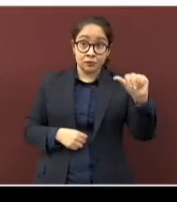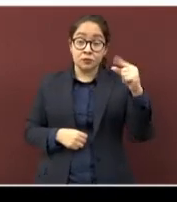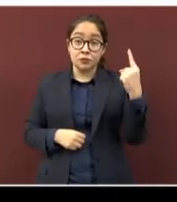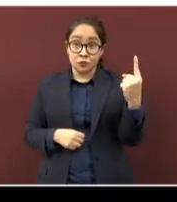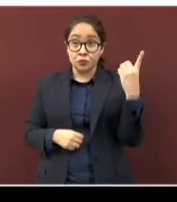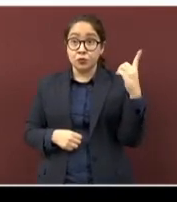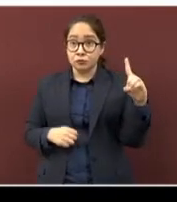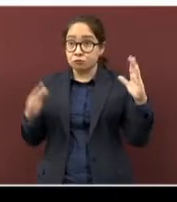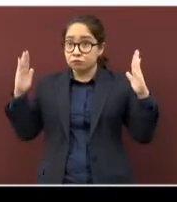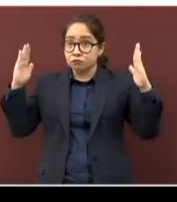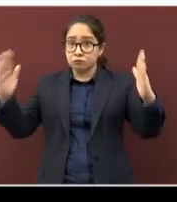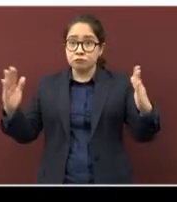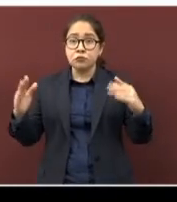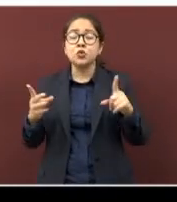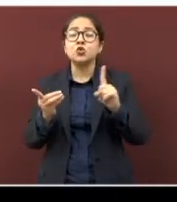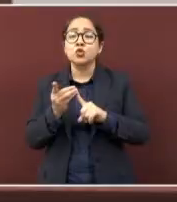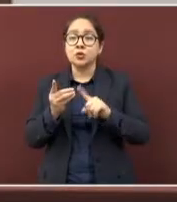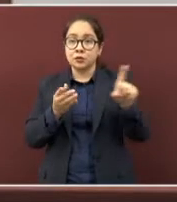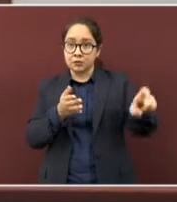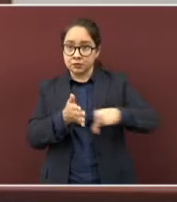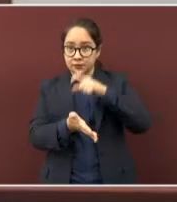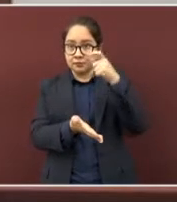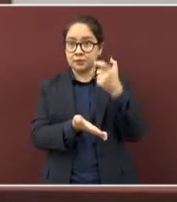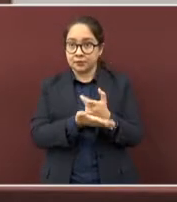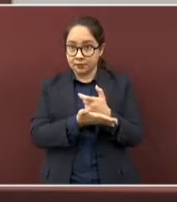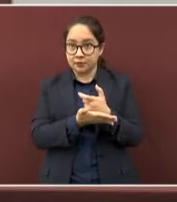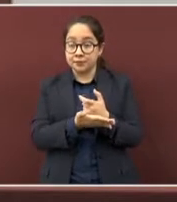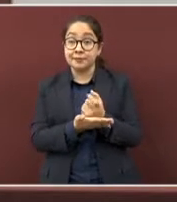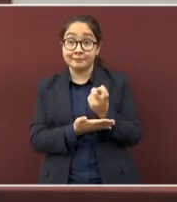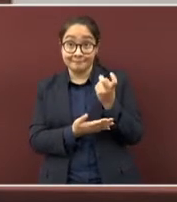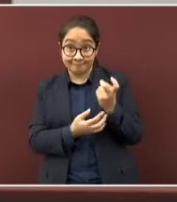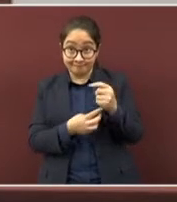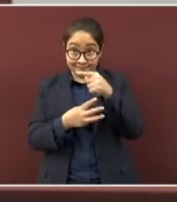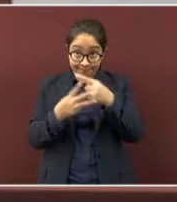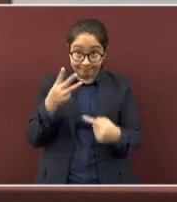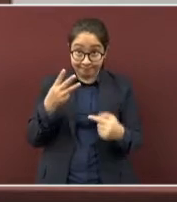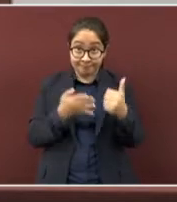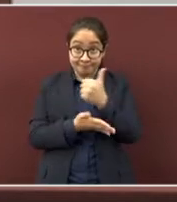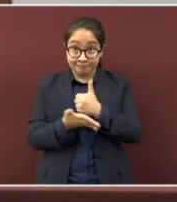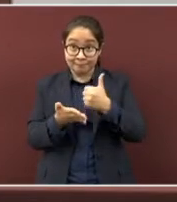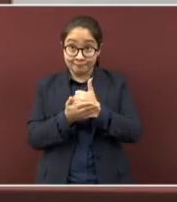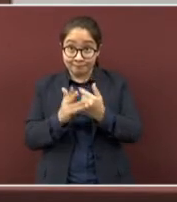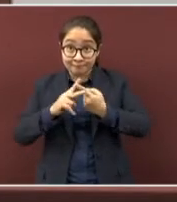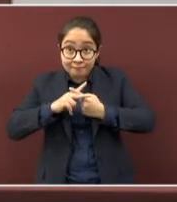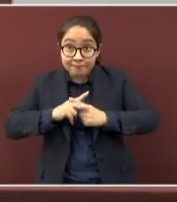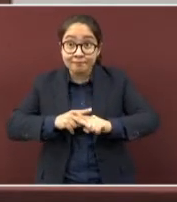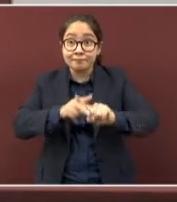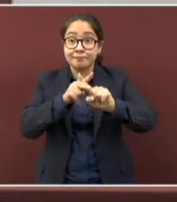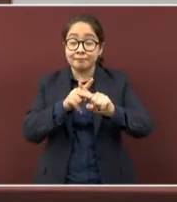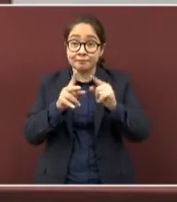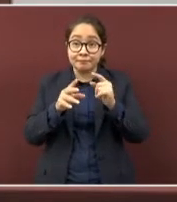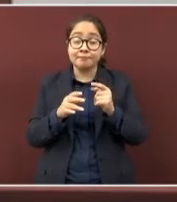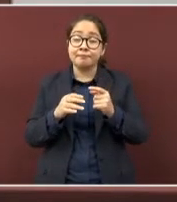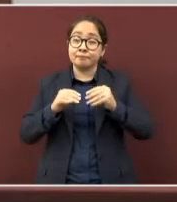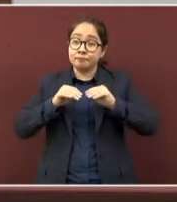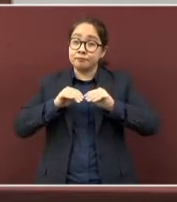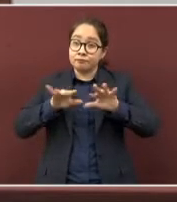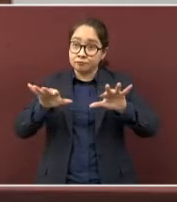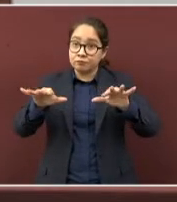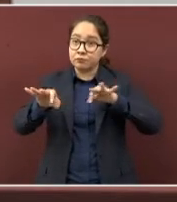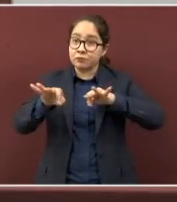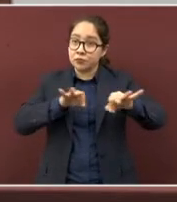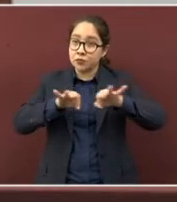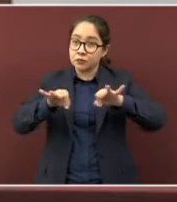vacunará en Jalapa. Con estas ciudades, comenzaremos esta gran